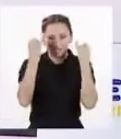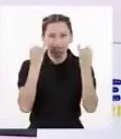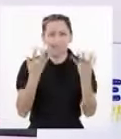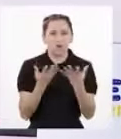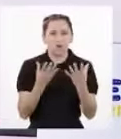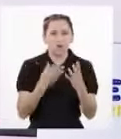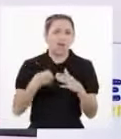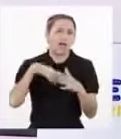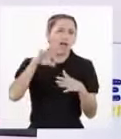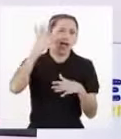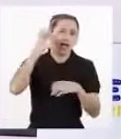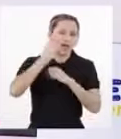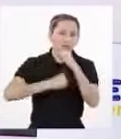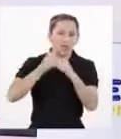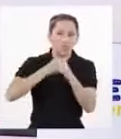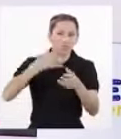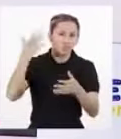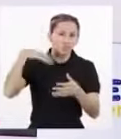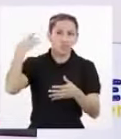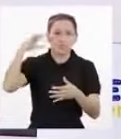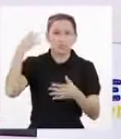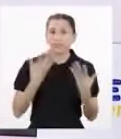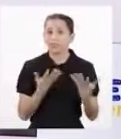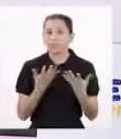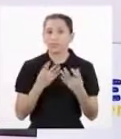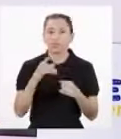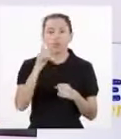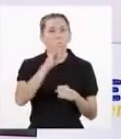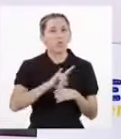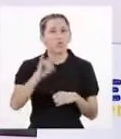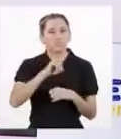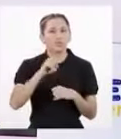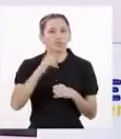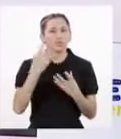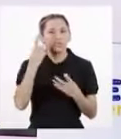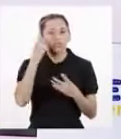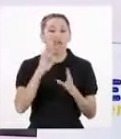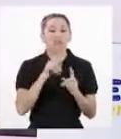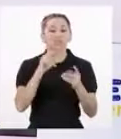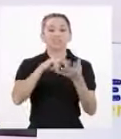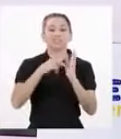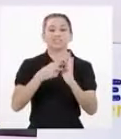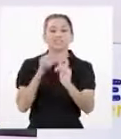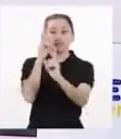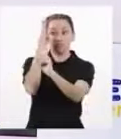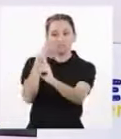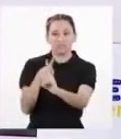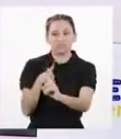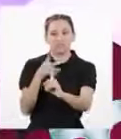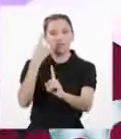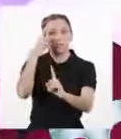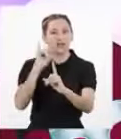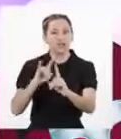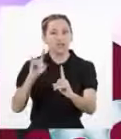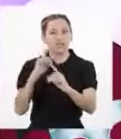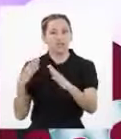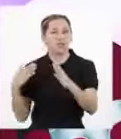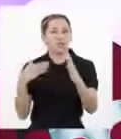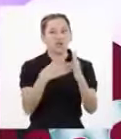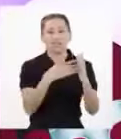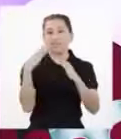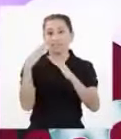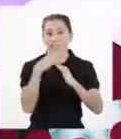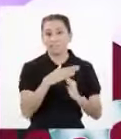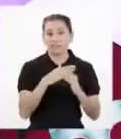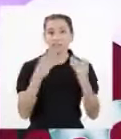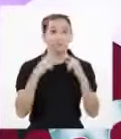hace mucho tiempo, por ejemplo, se utilizó para justificar la discriminación Como en el caso de Malena Felizmente, durante